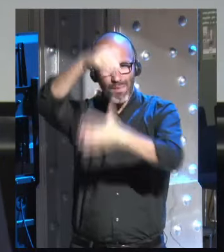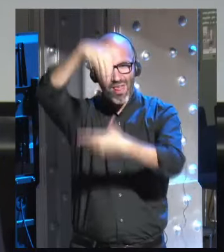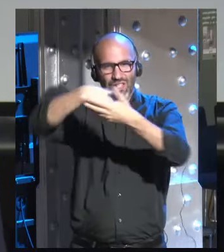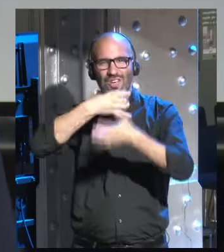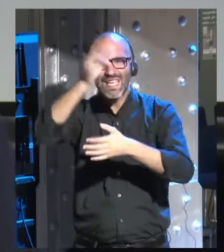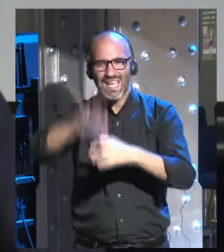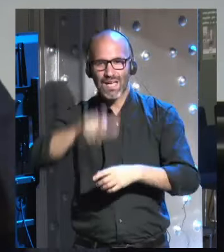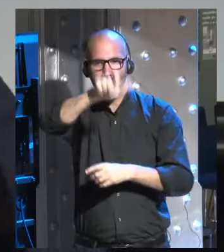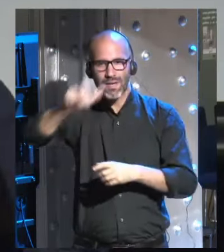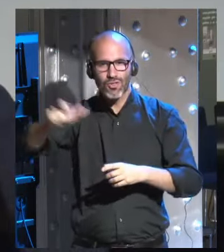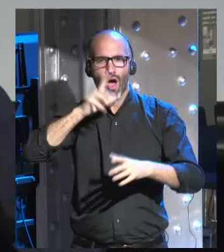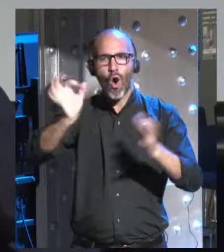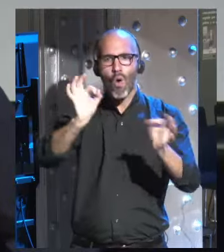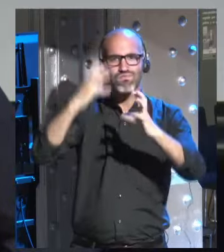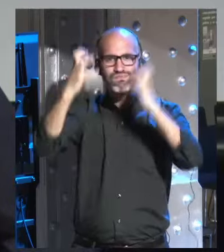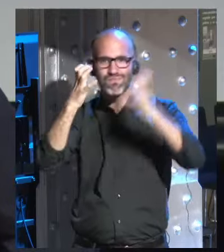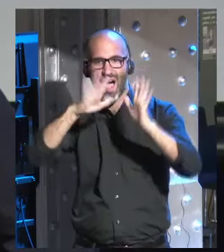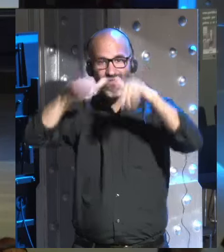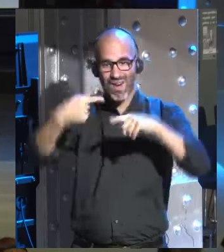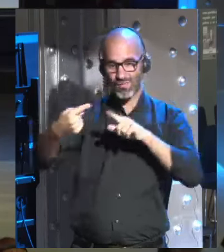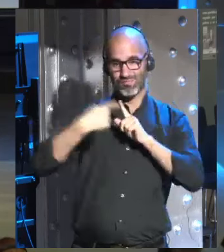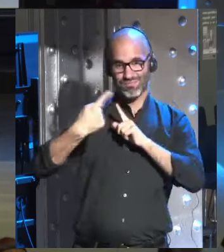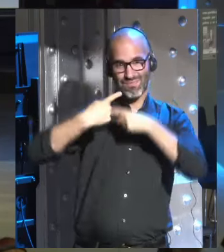naves. Seres que serán muy distintos de nosotros.